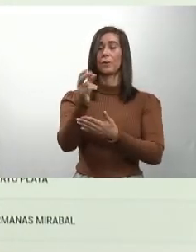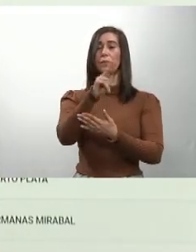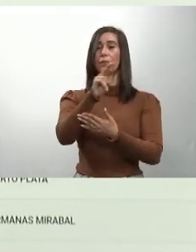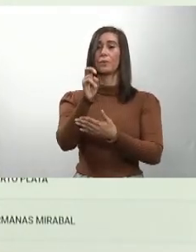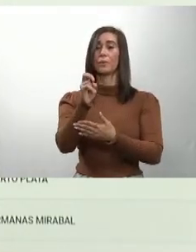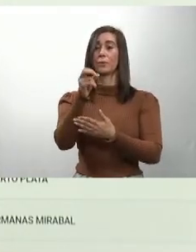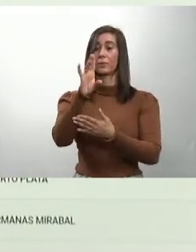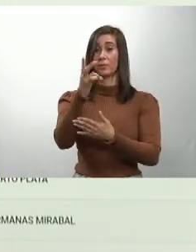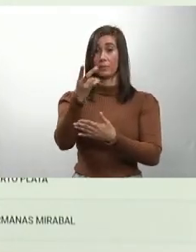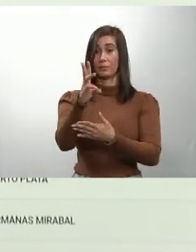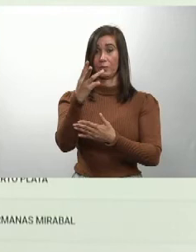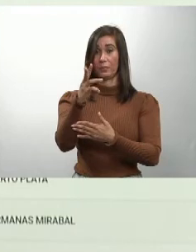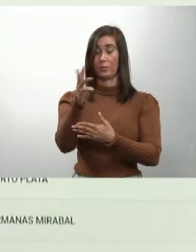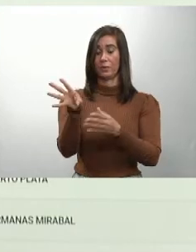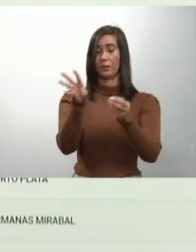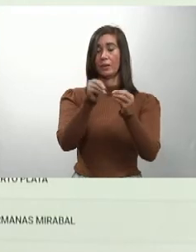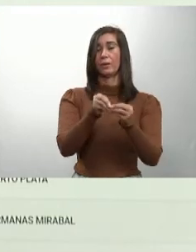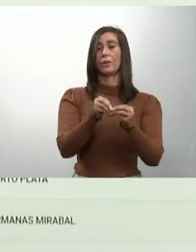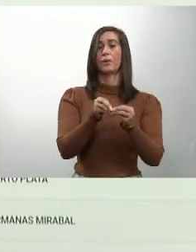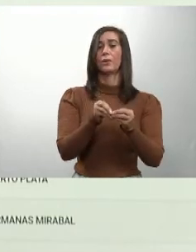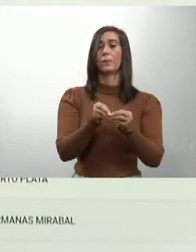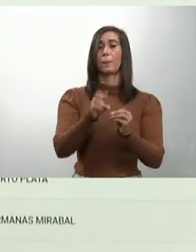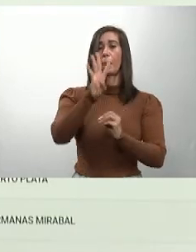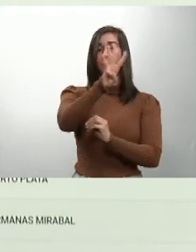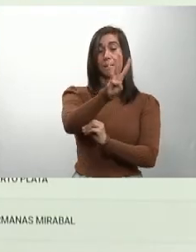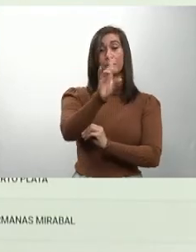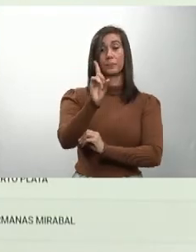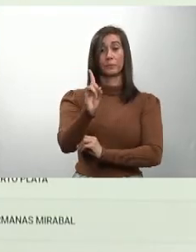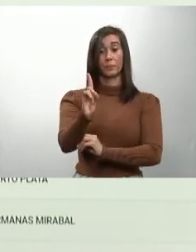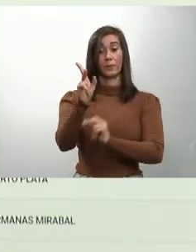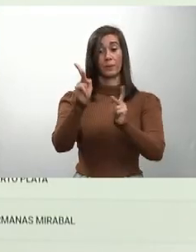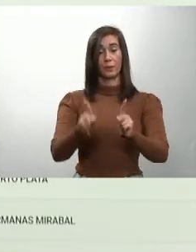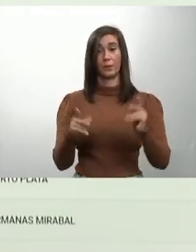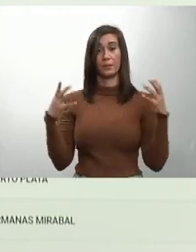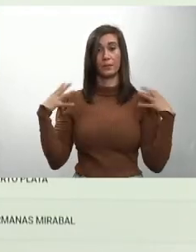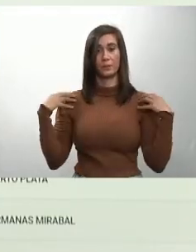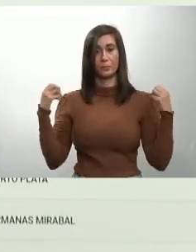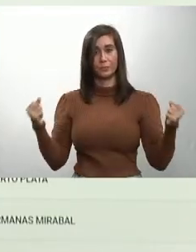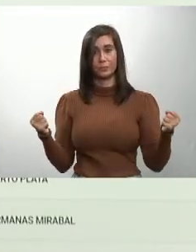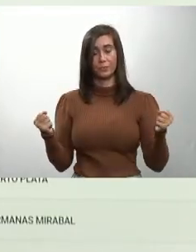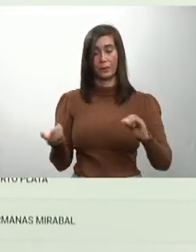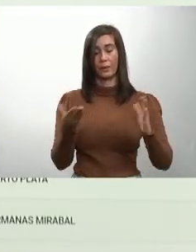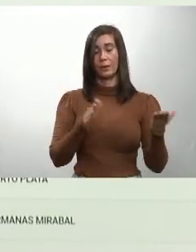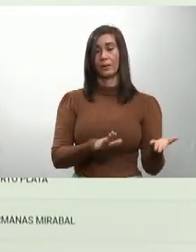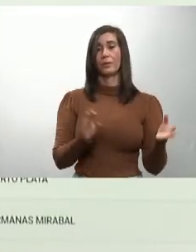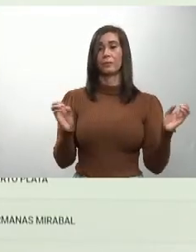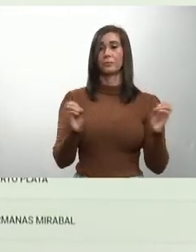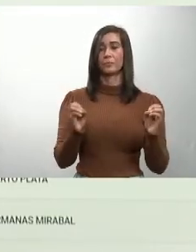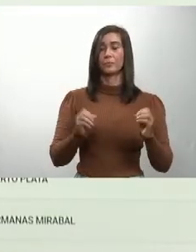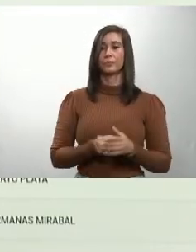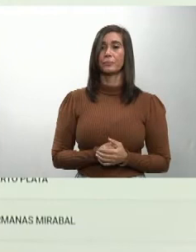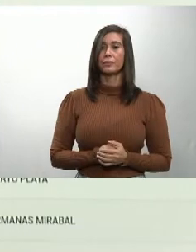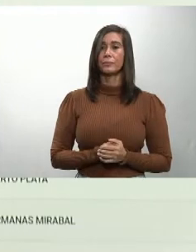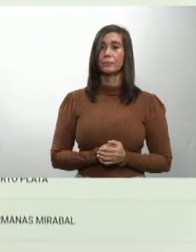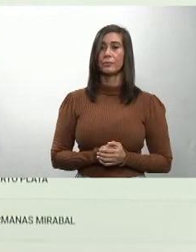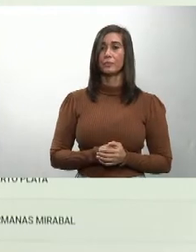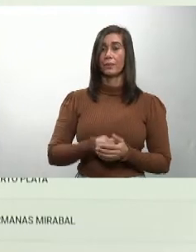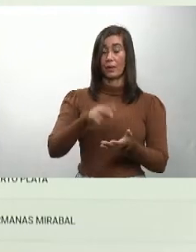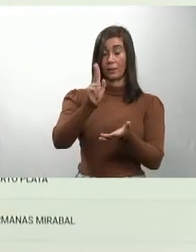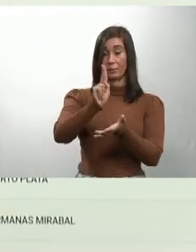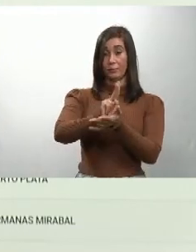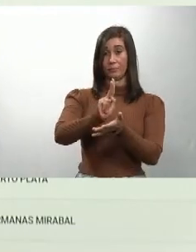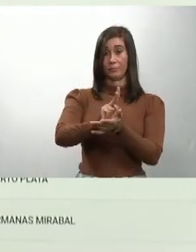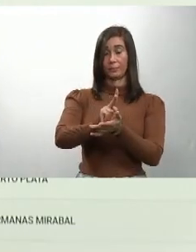216 acumulados, 41 recuperados, 0 fallecimientos. La Vega,